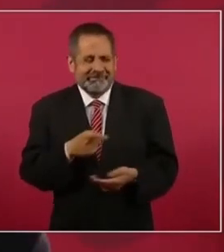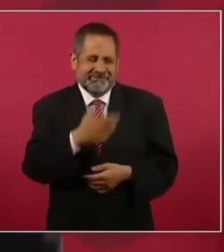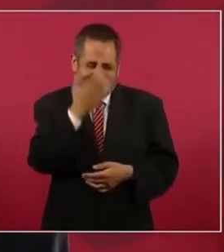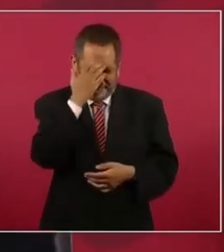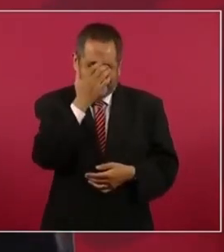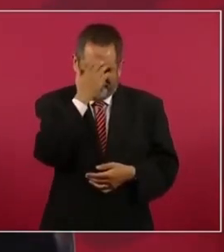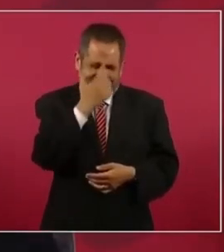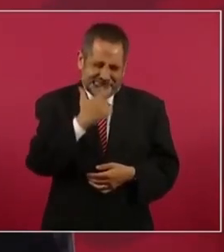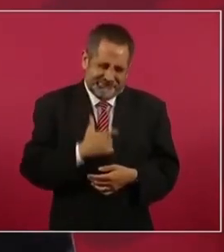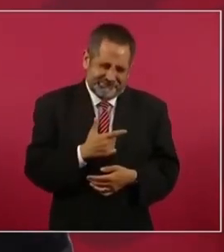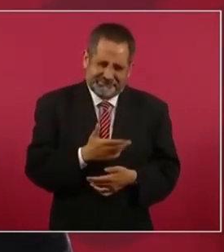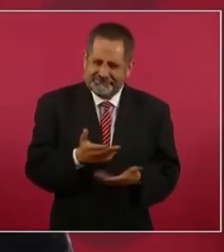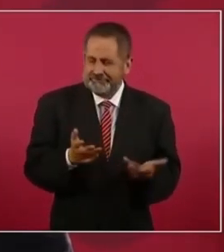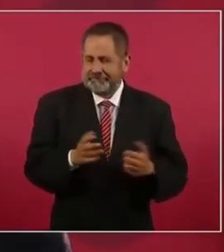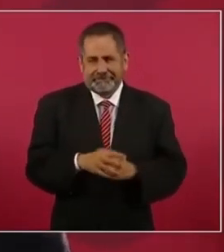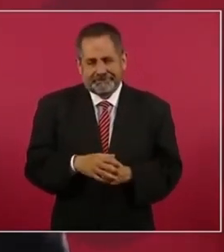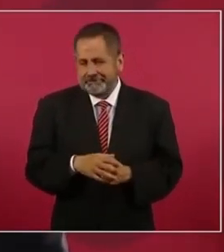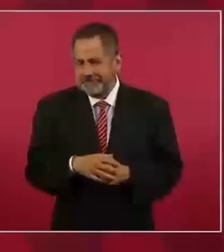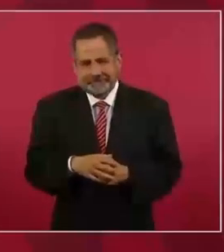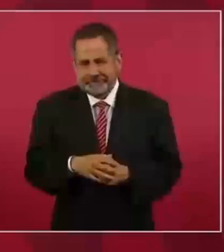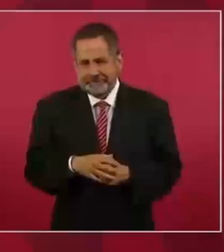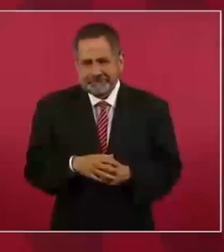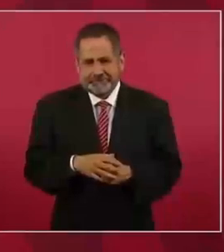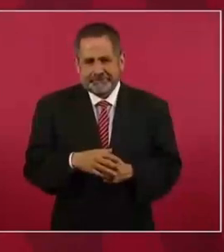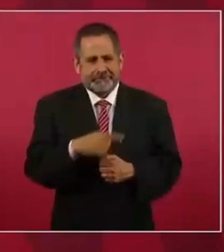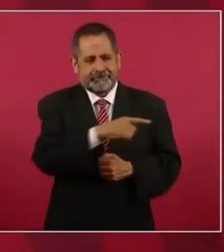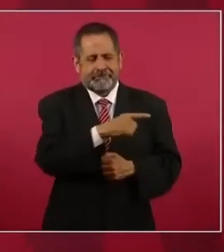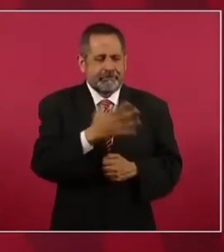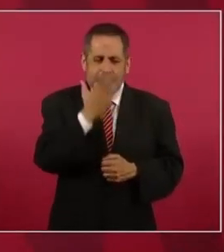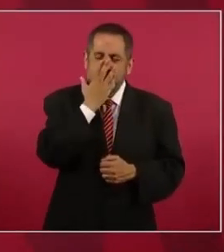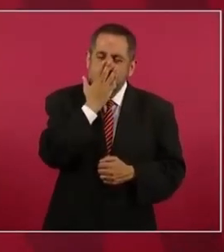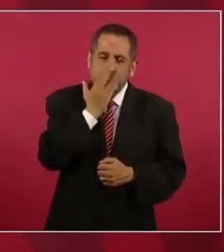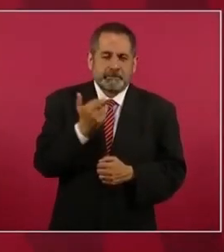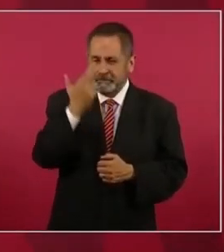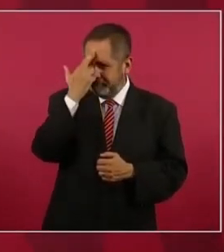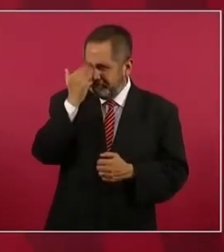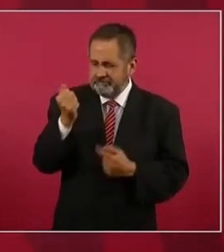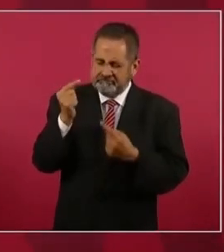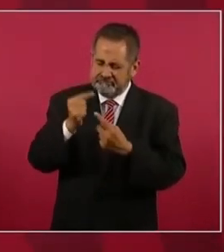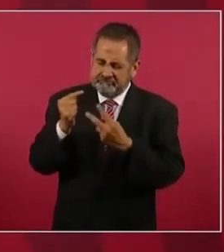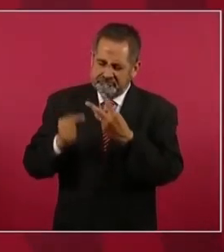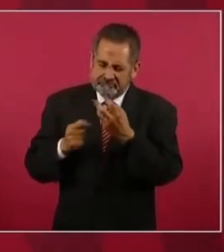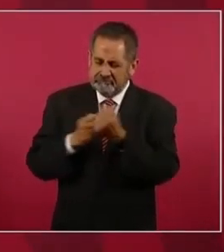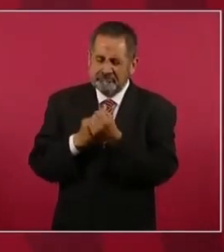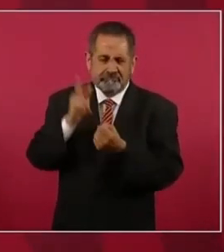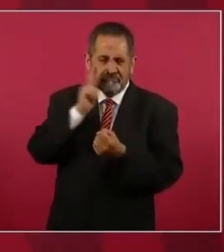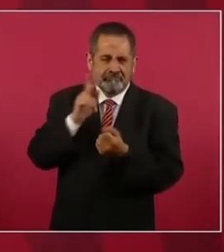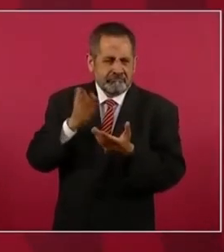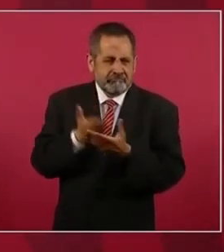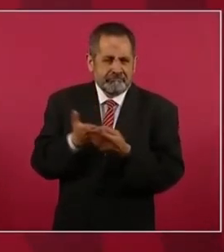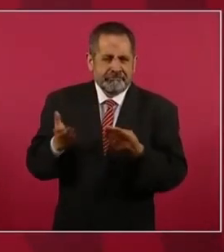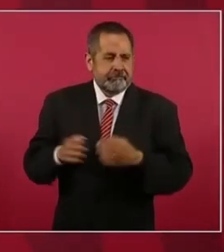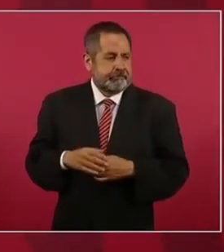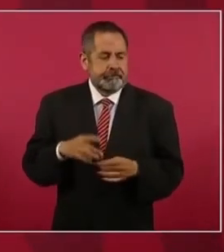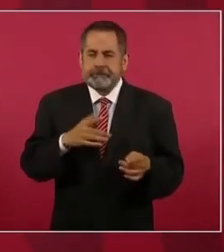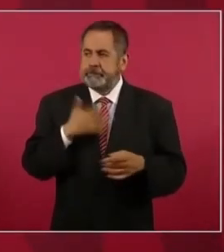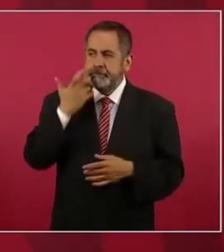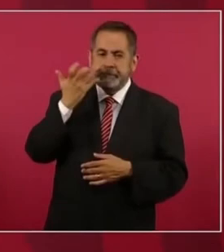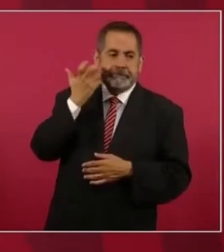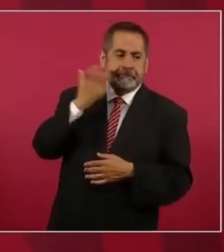Es un juicio sin fundamento, temerario.